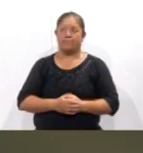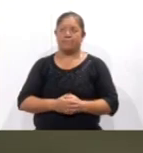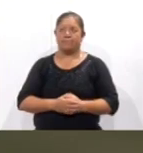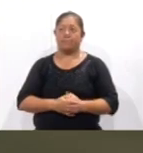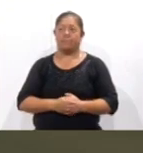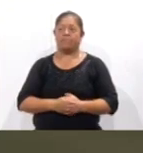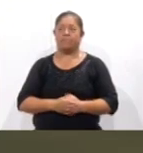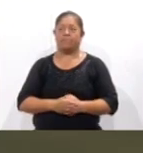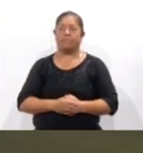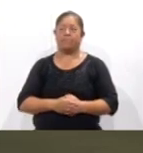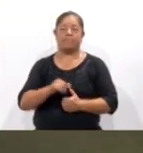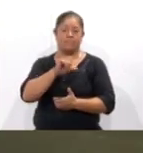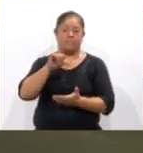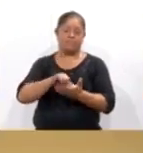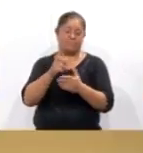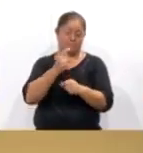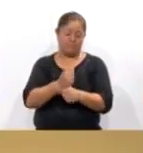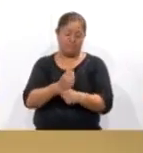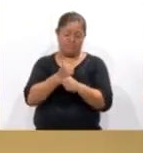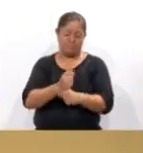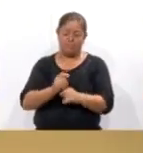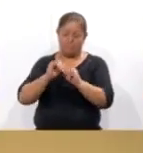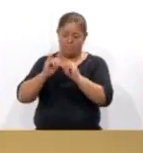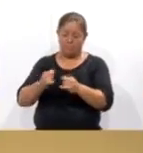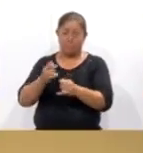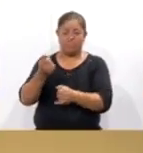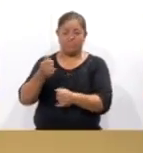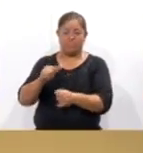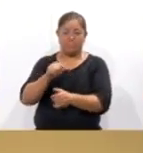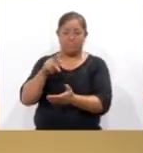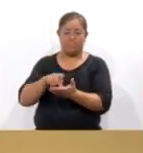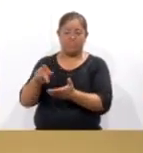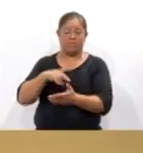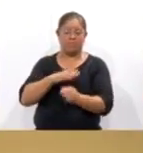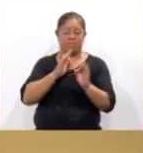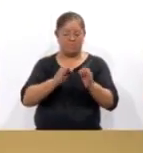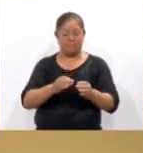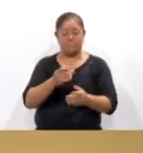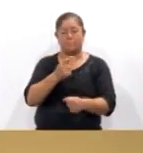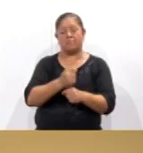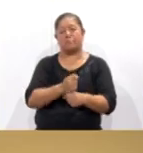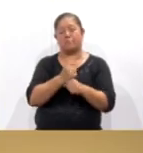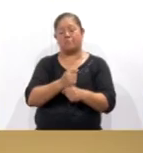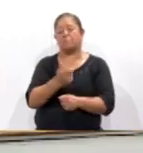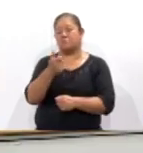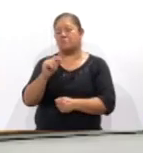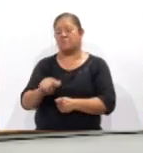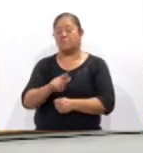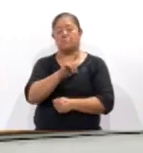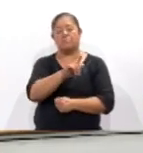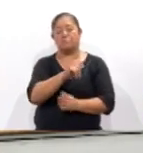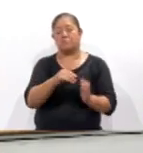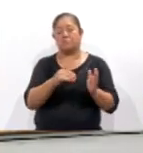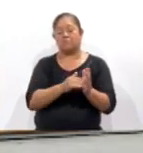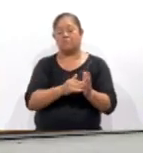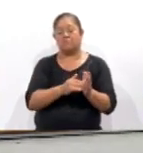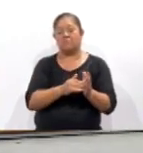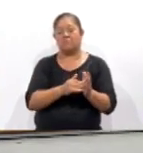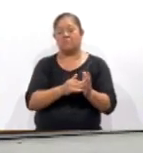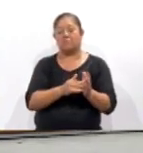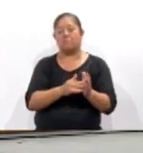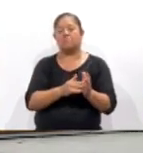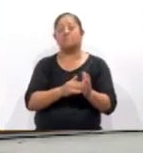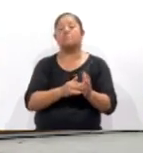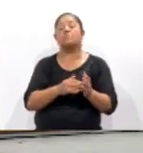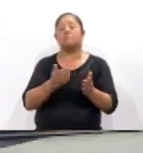El Centro de Rehabilitación Integral de Apisaco brindará servicios de fisioterapia bajo costo a 17 mil estudiantes del Colegio de Estudios Científicos y